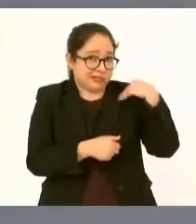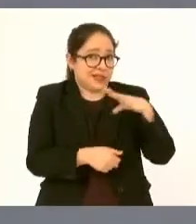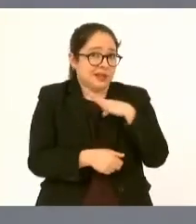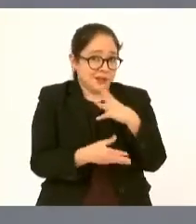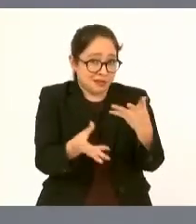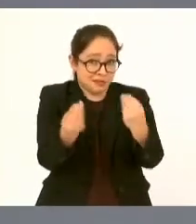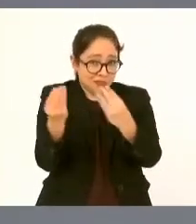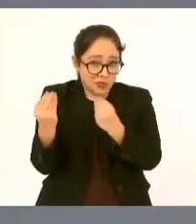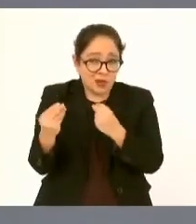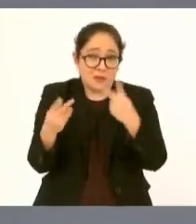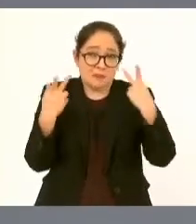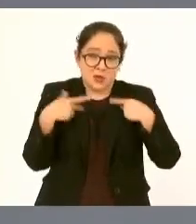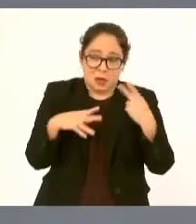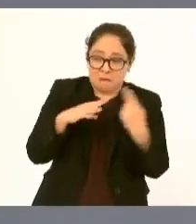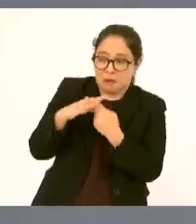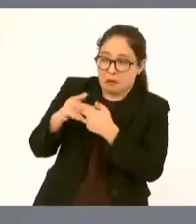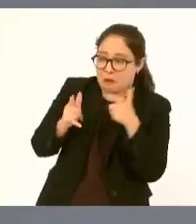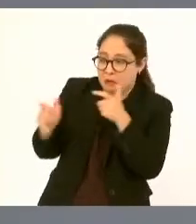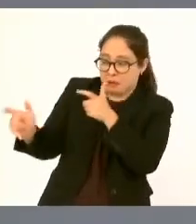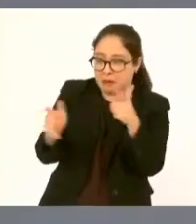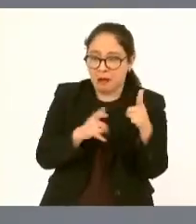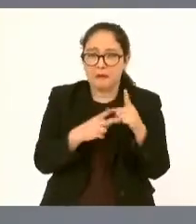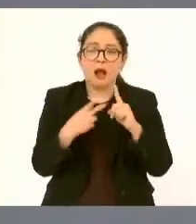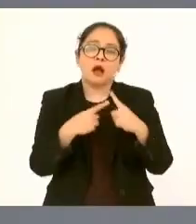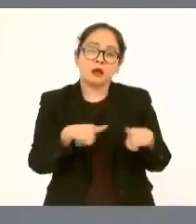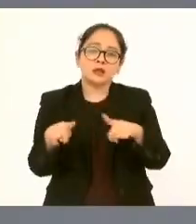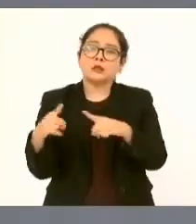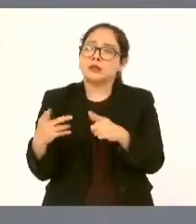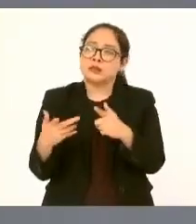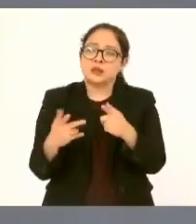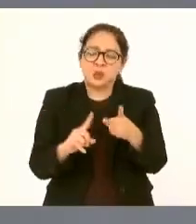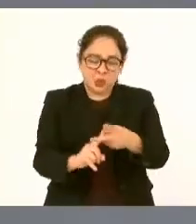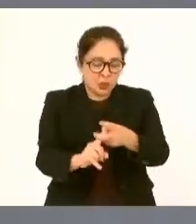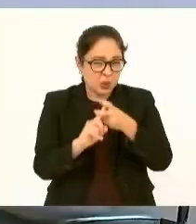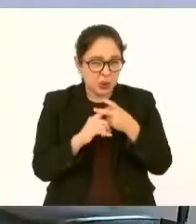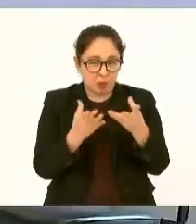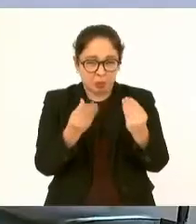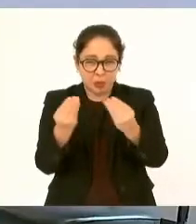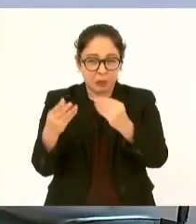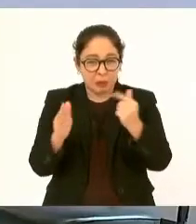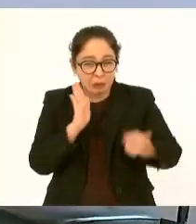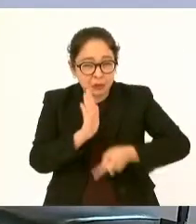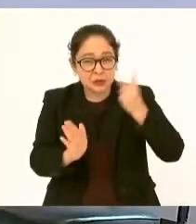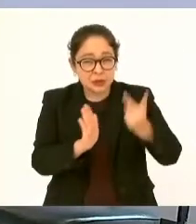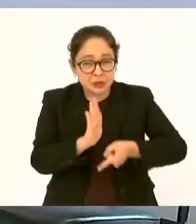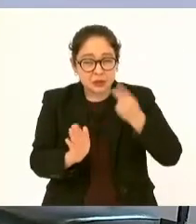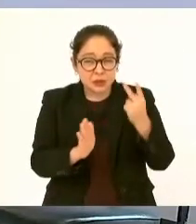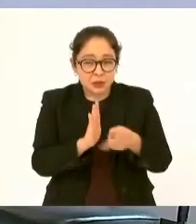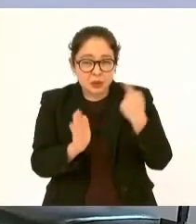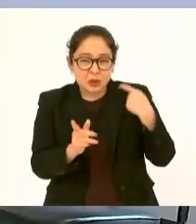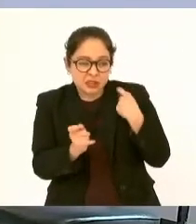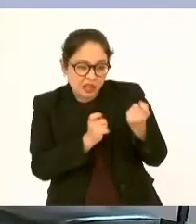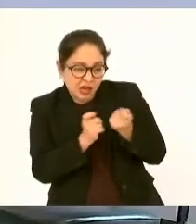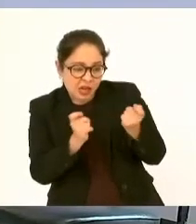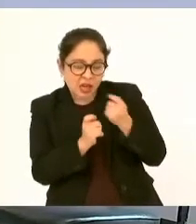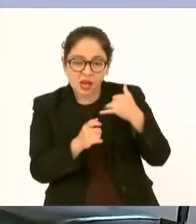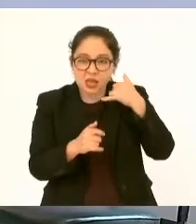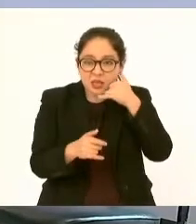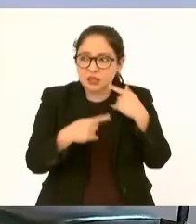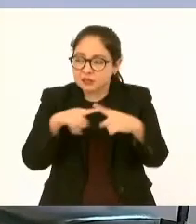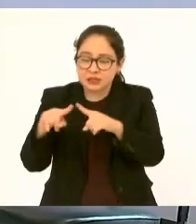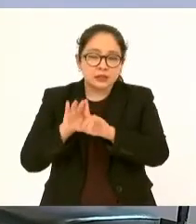homicidios se padecía mucho de secuestros de extorsiones todo esto